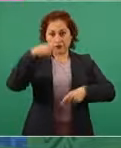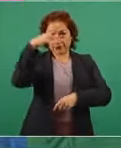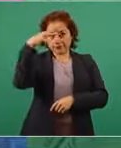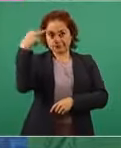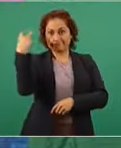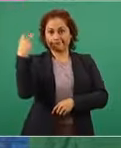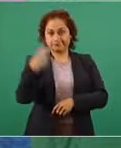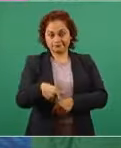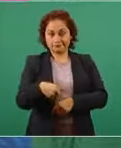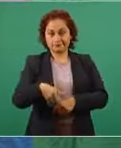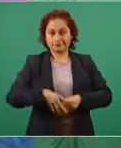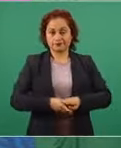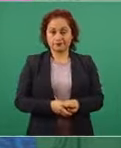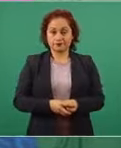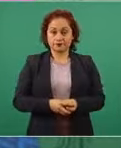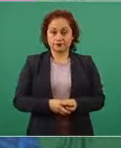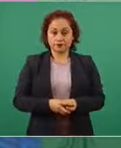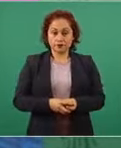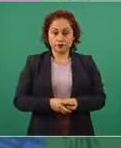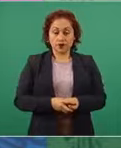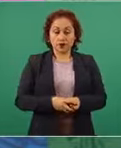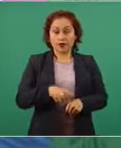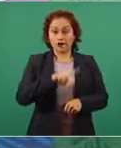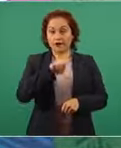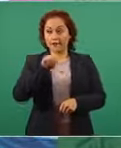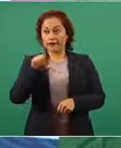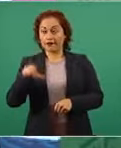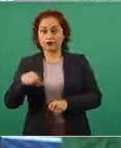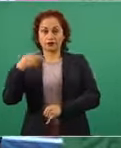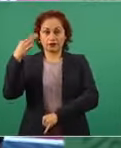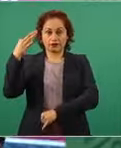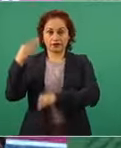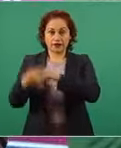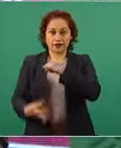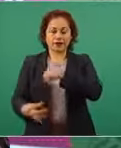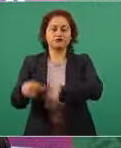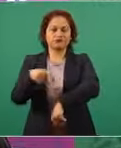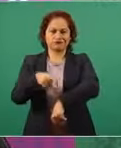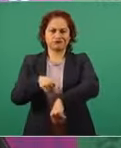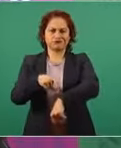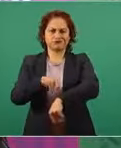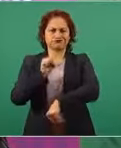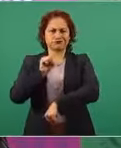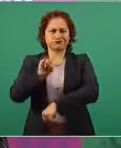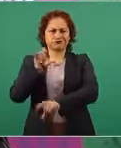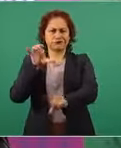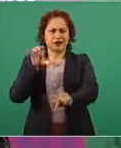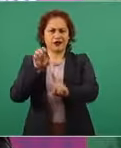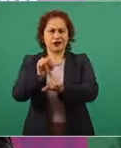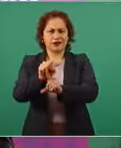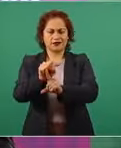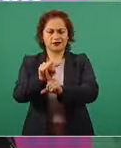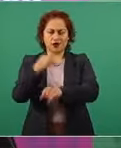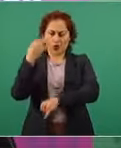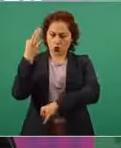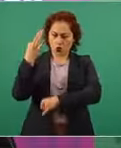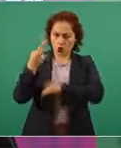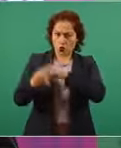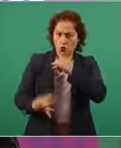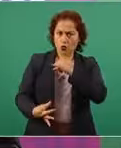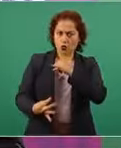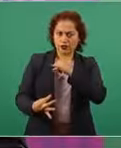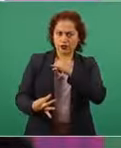Y al final, porque nos va a dar tiempo, abrimos la